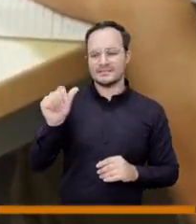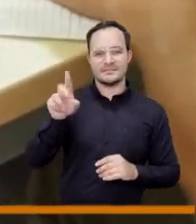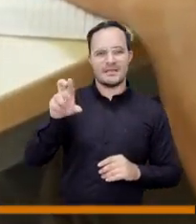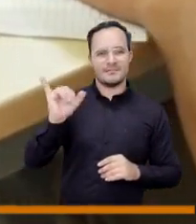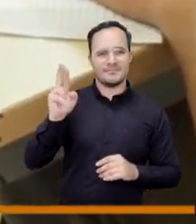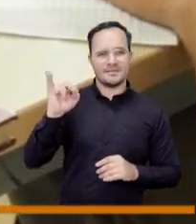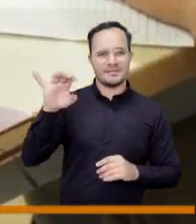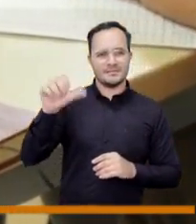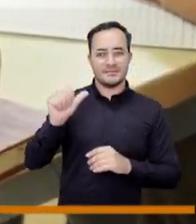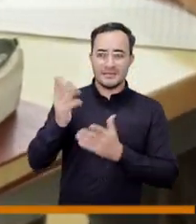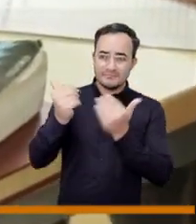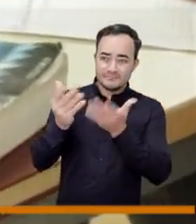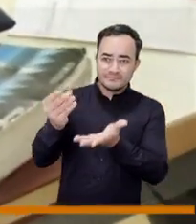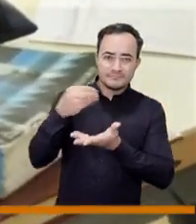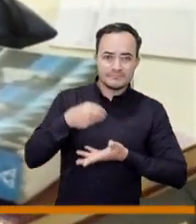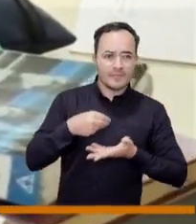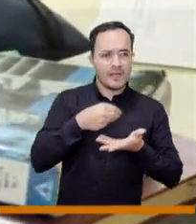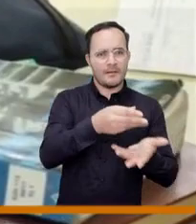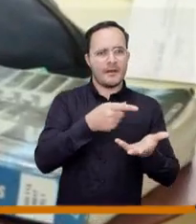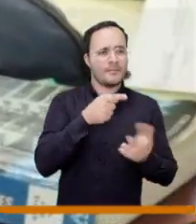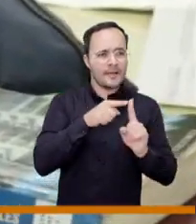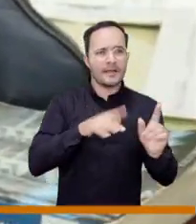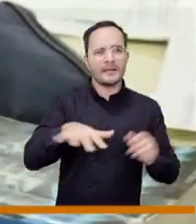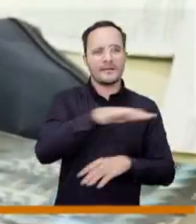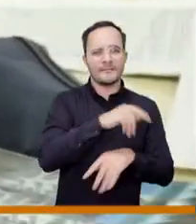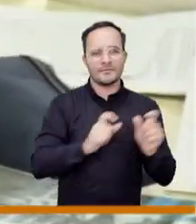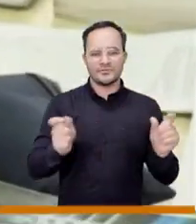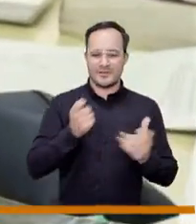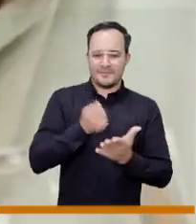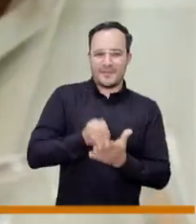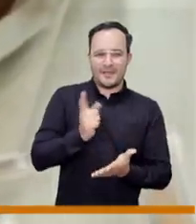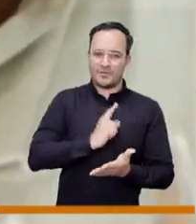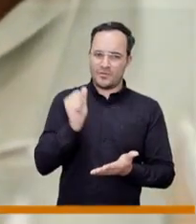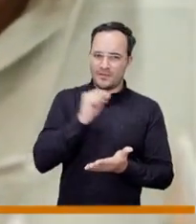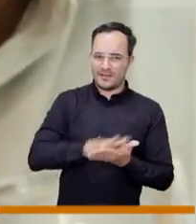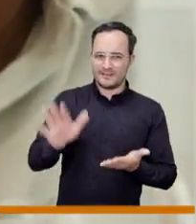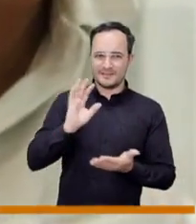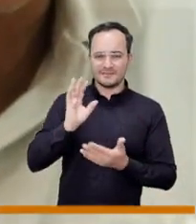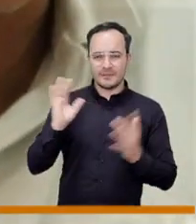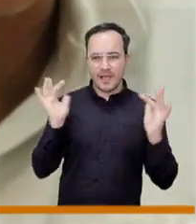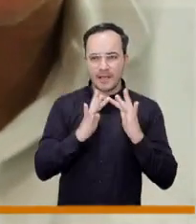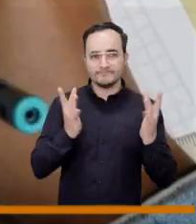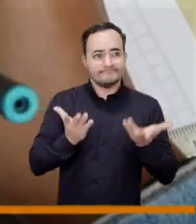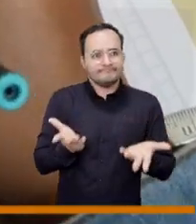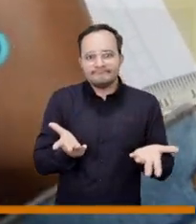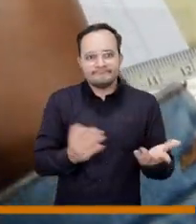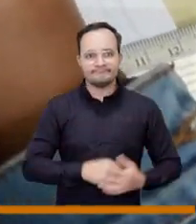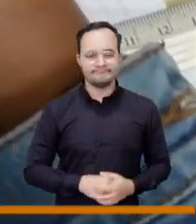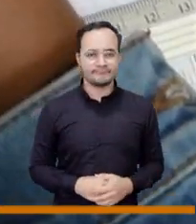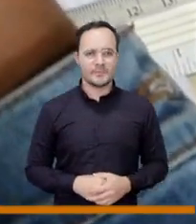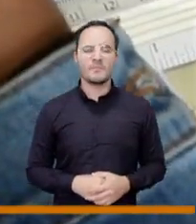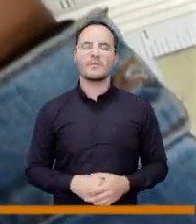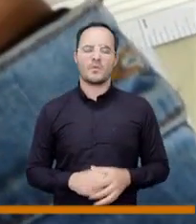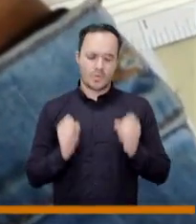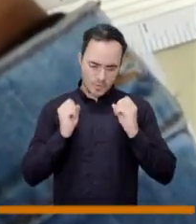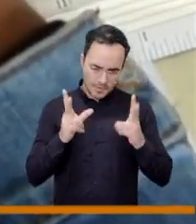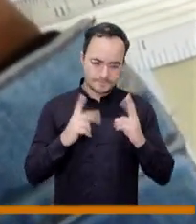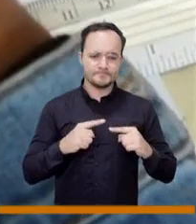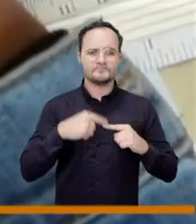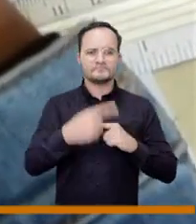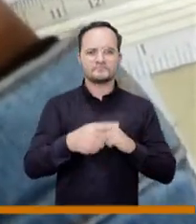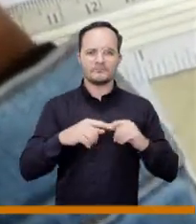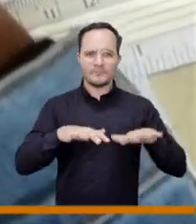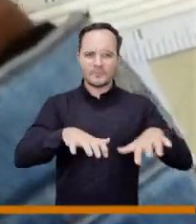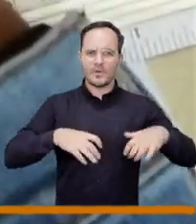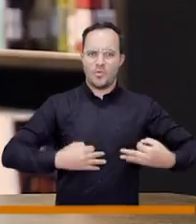que lo que busca es garantizar los recursos de la matrícula cero les pregunto corporado sesiones ordinarias a la vista